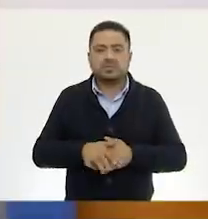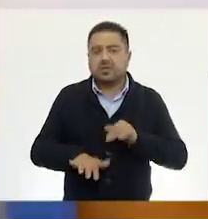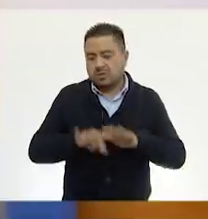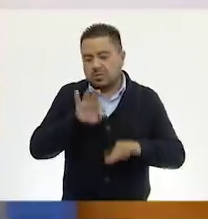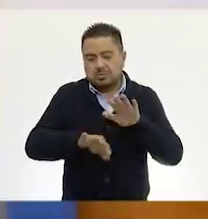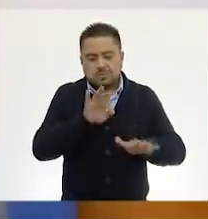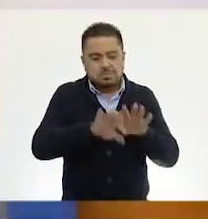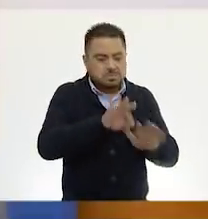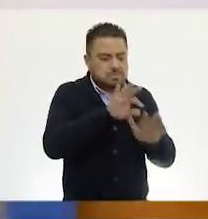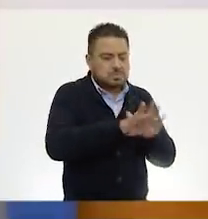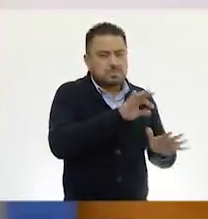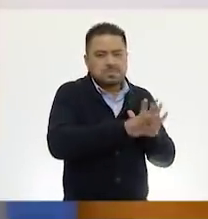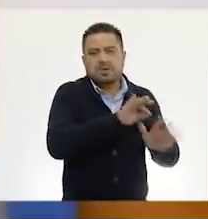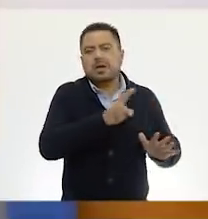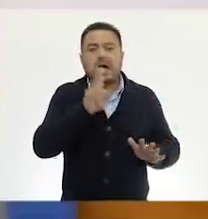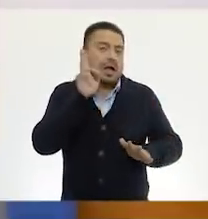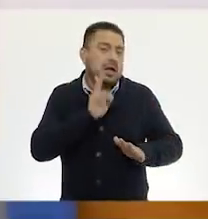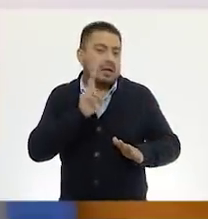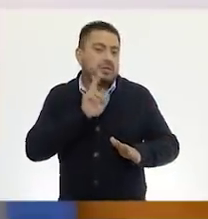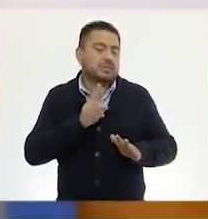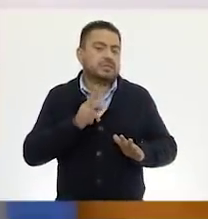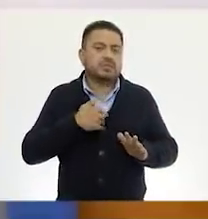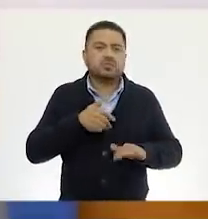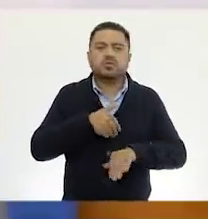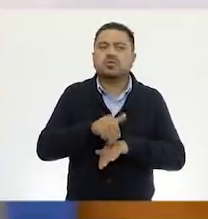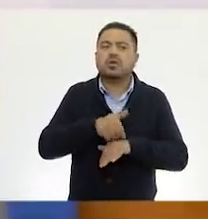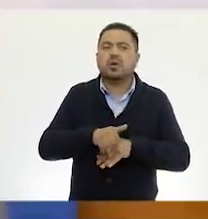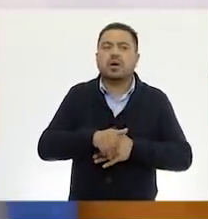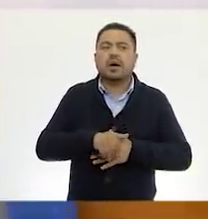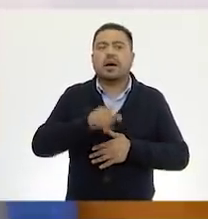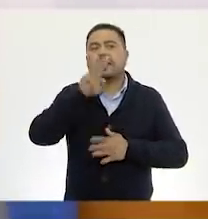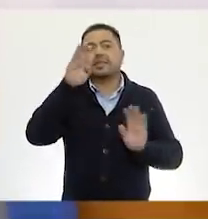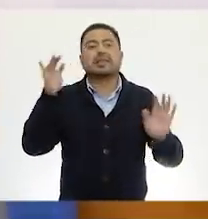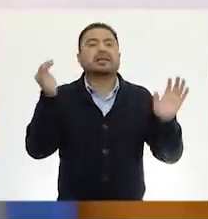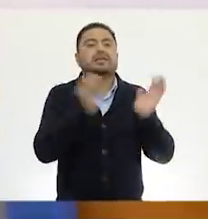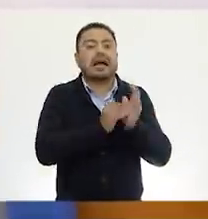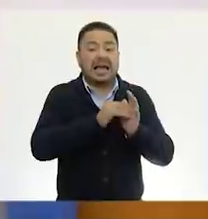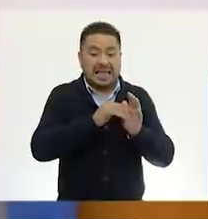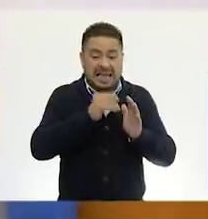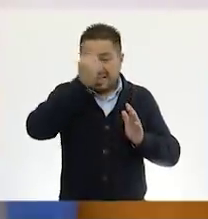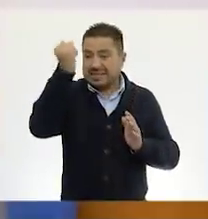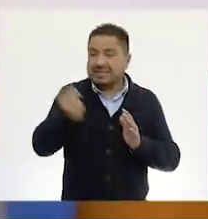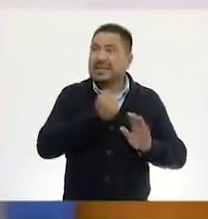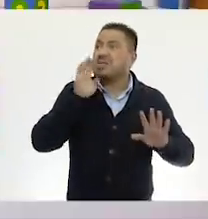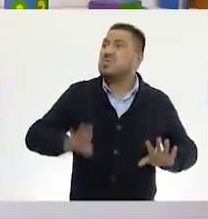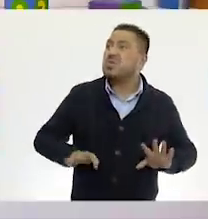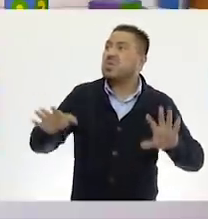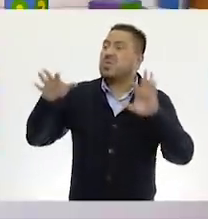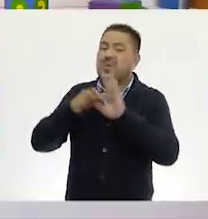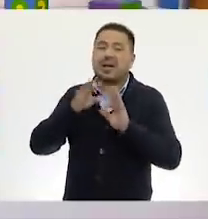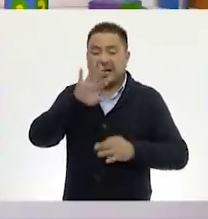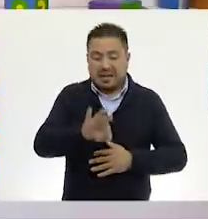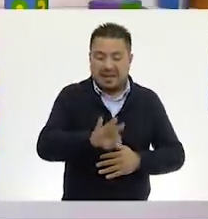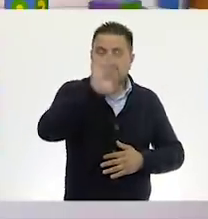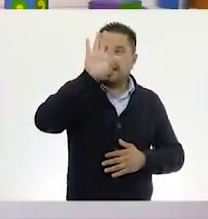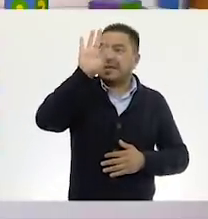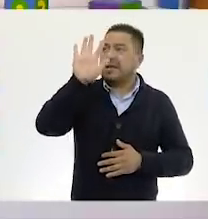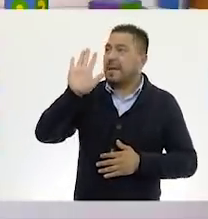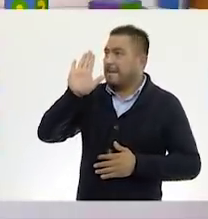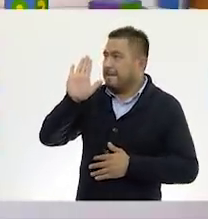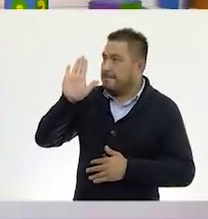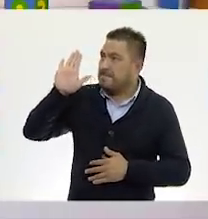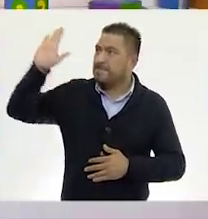unidades de millar, las decenas, las centenas y me toca el número por fin. Tres mil. Tres mil. Ah, ya salió uno. Muy bien.